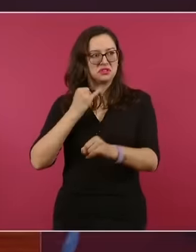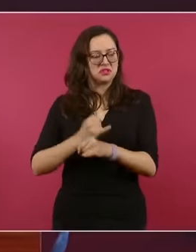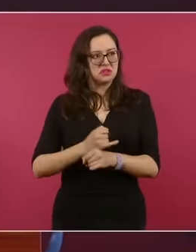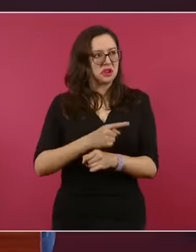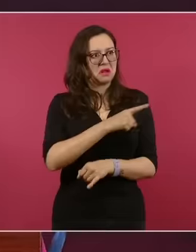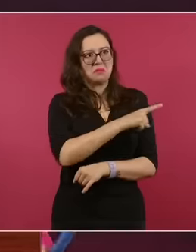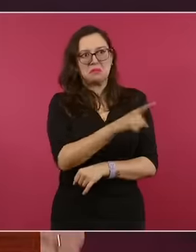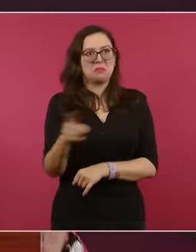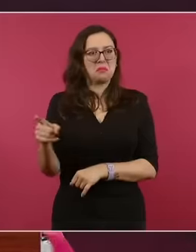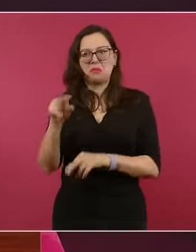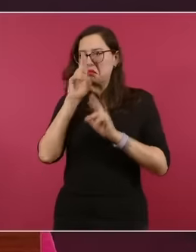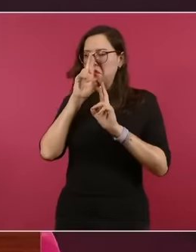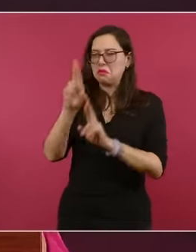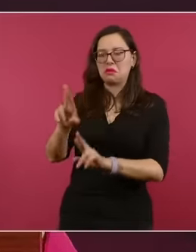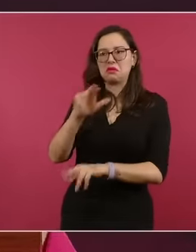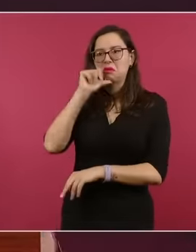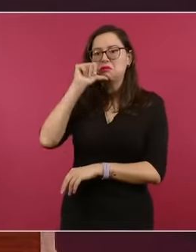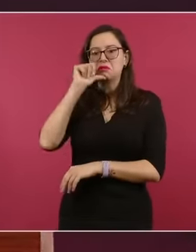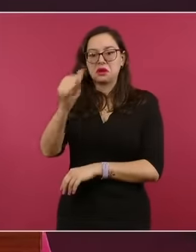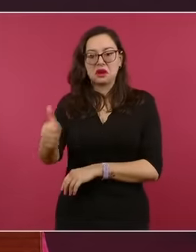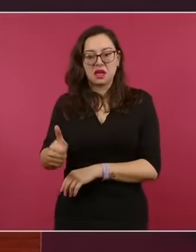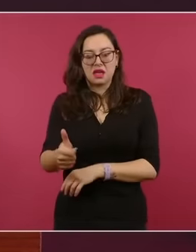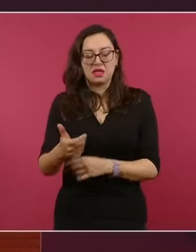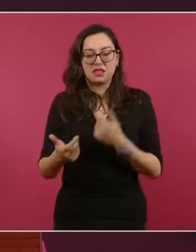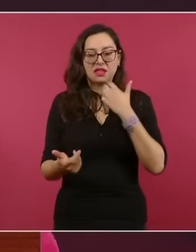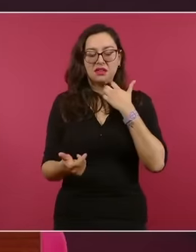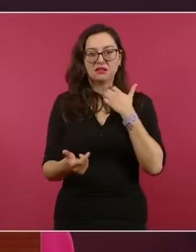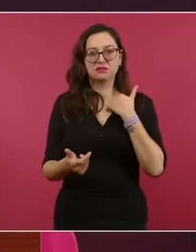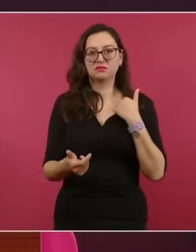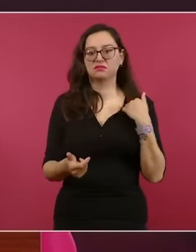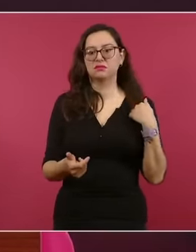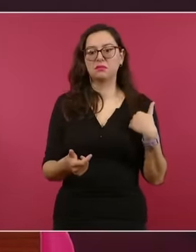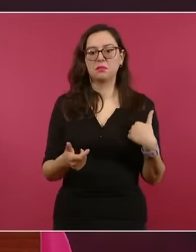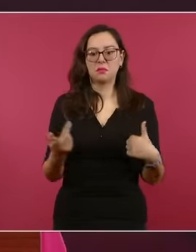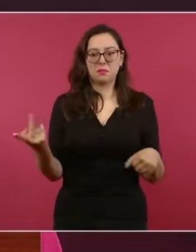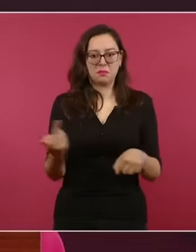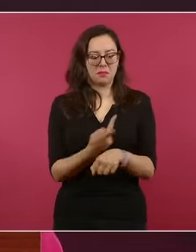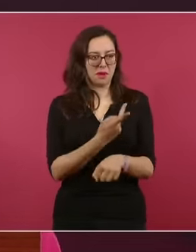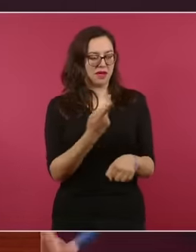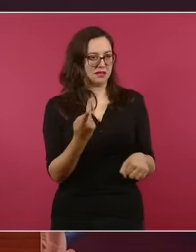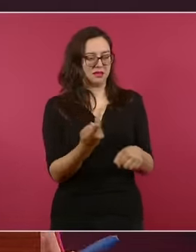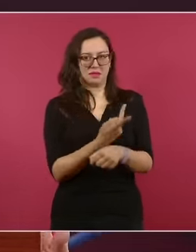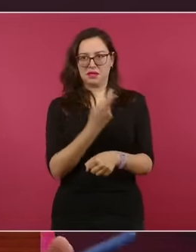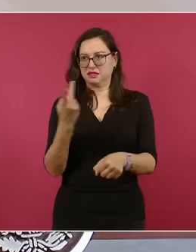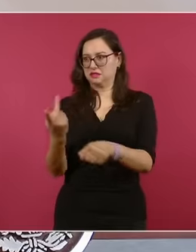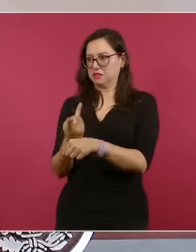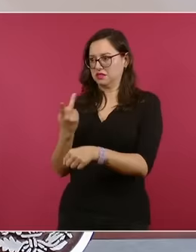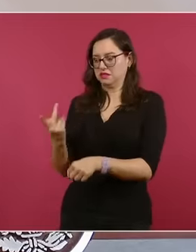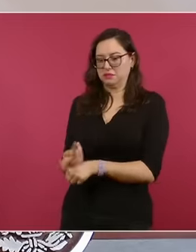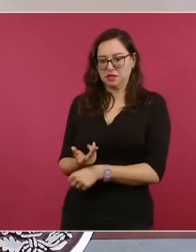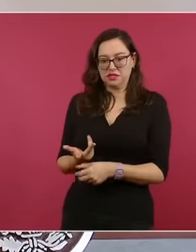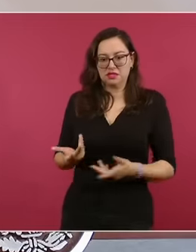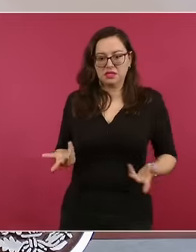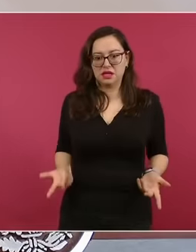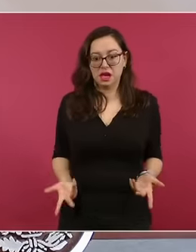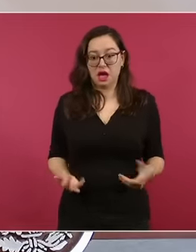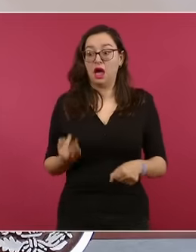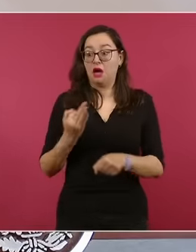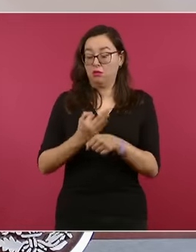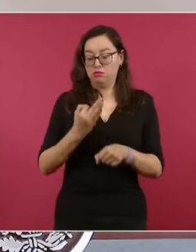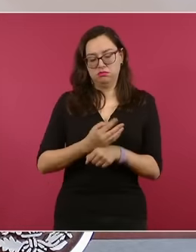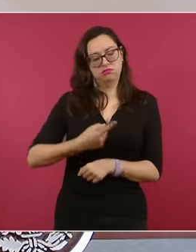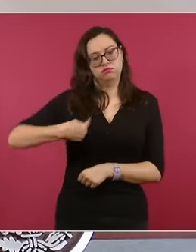gravísimo, pero que puede ser un ejemplo de la postura, de qué postura debemos tener como país